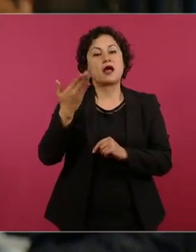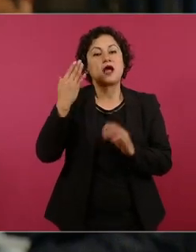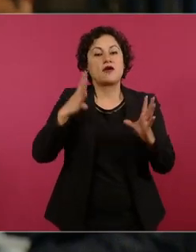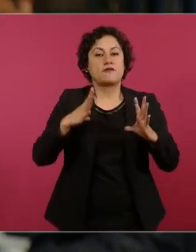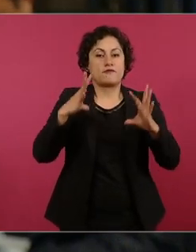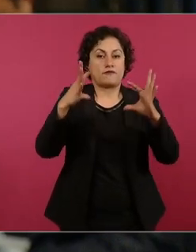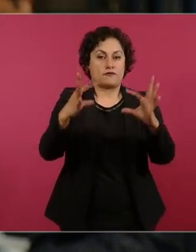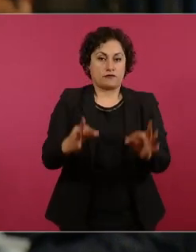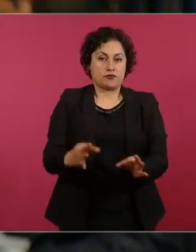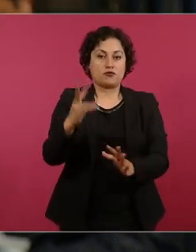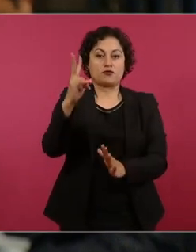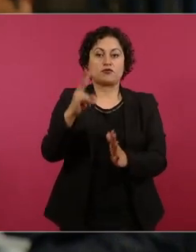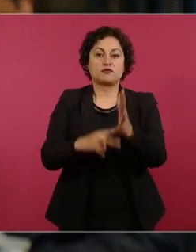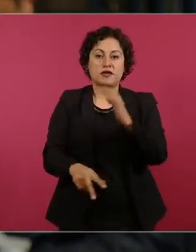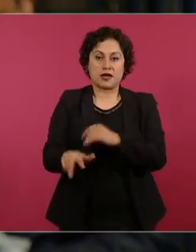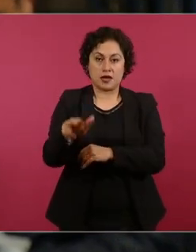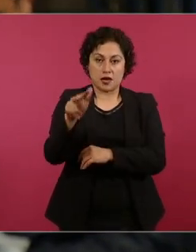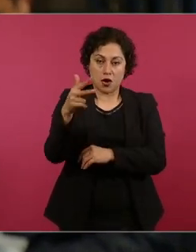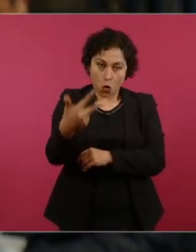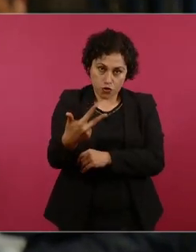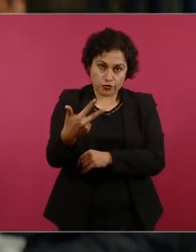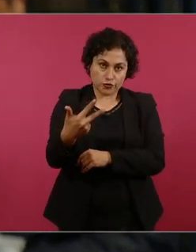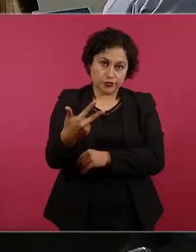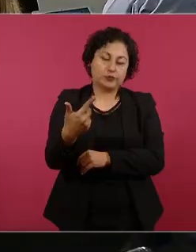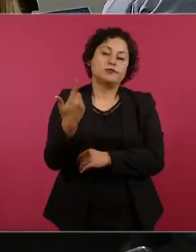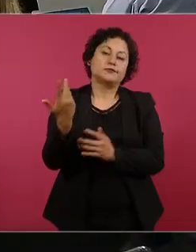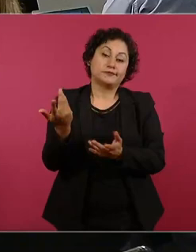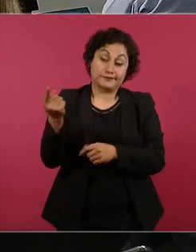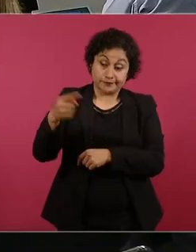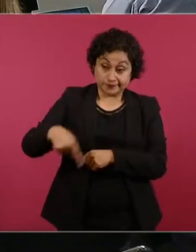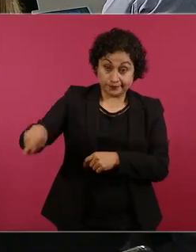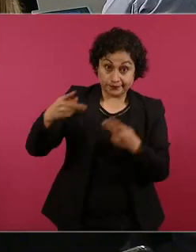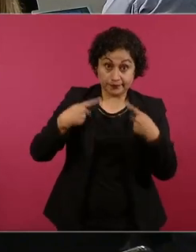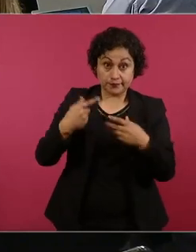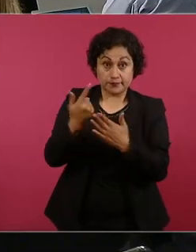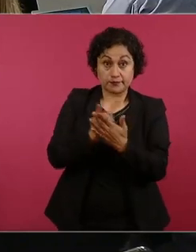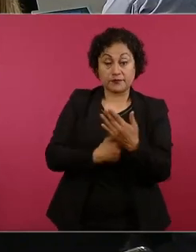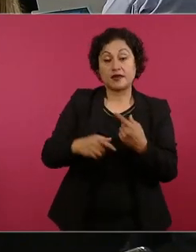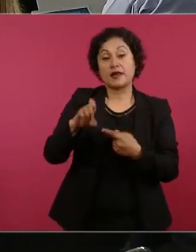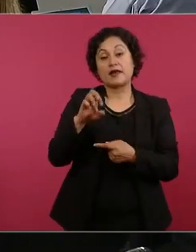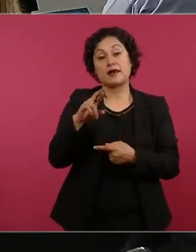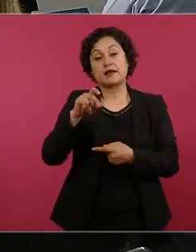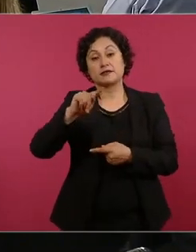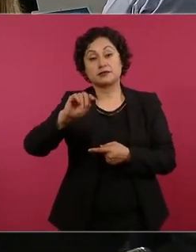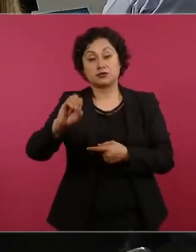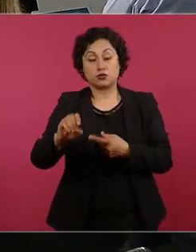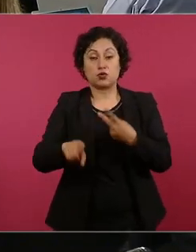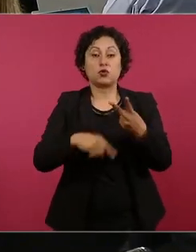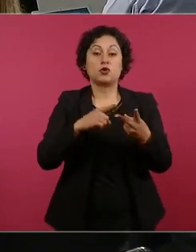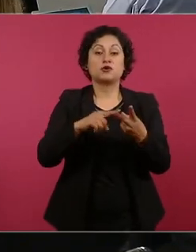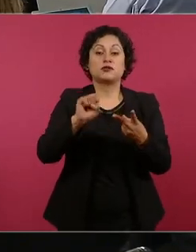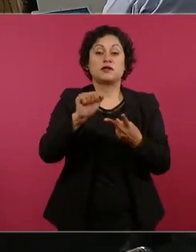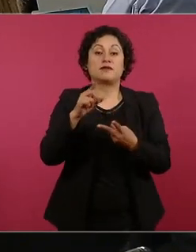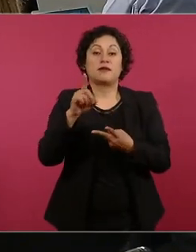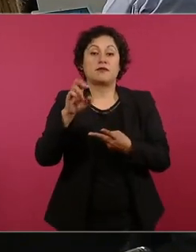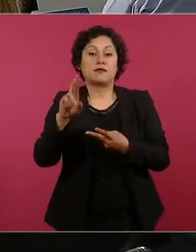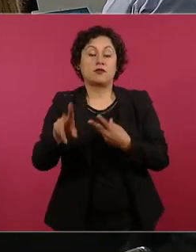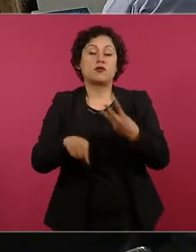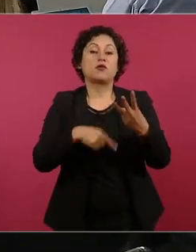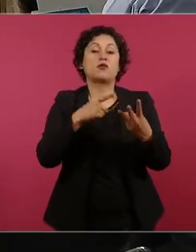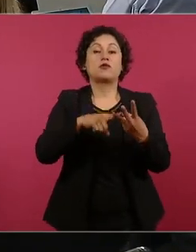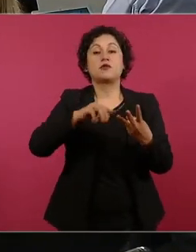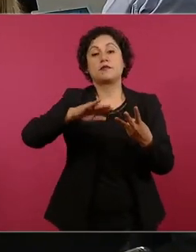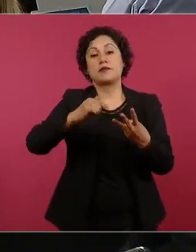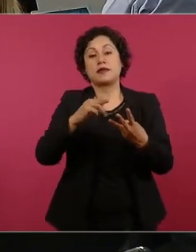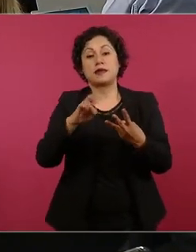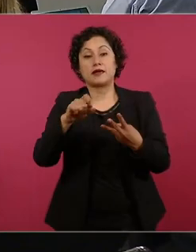pero el año 2008 bueno estas personas que son Erasto de la Cruz Salvador Guerra López y Miguel de la Rosa